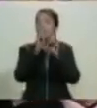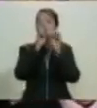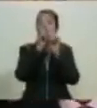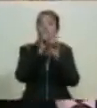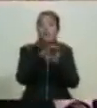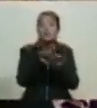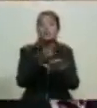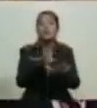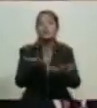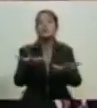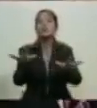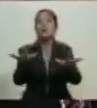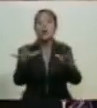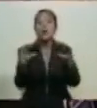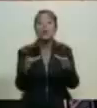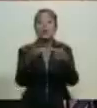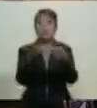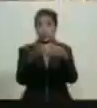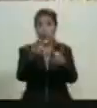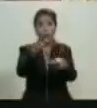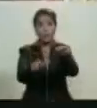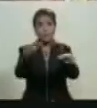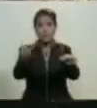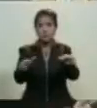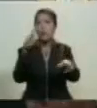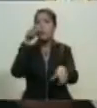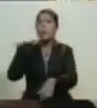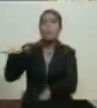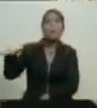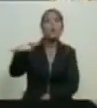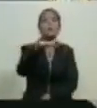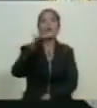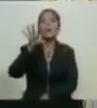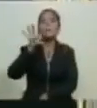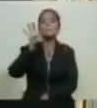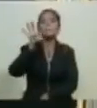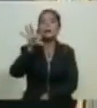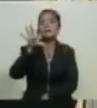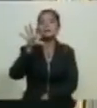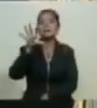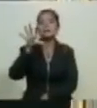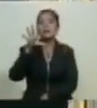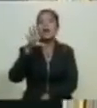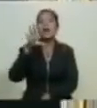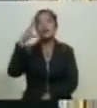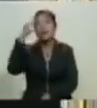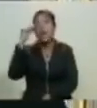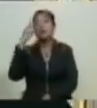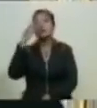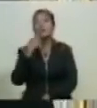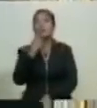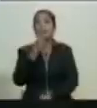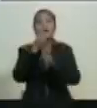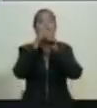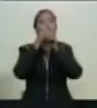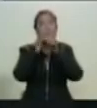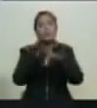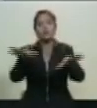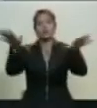sobre un grupo sobre un pueblo sobre un país benedire que Dios diga cosas buenas